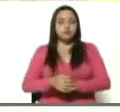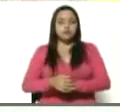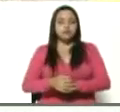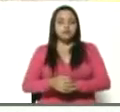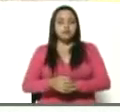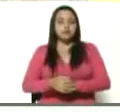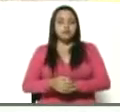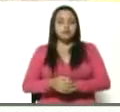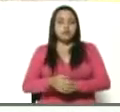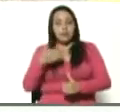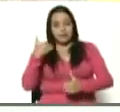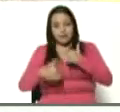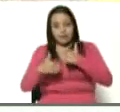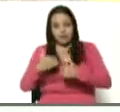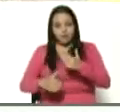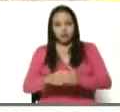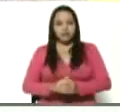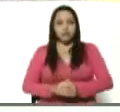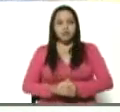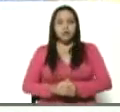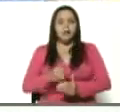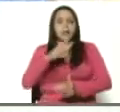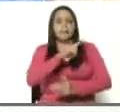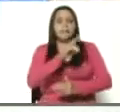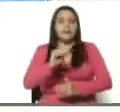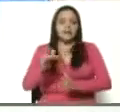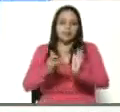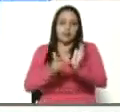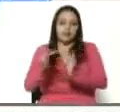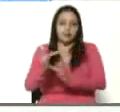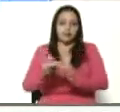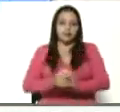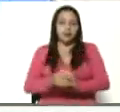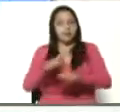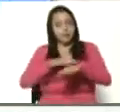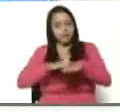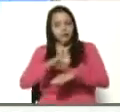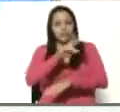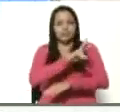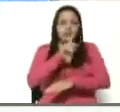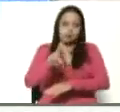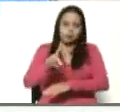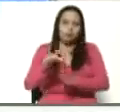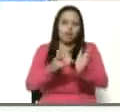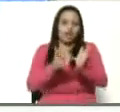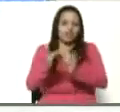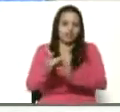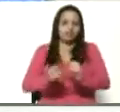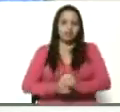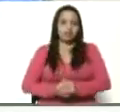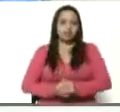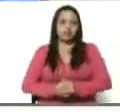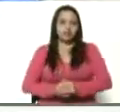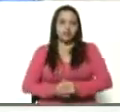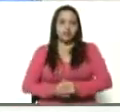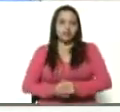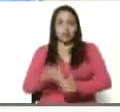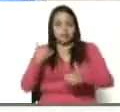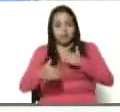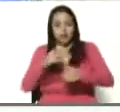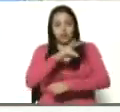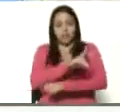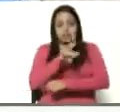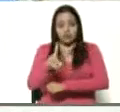miércoles 20 de abril. 21 de abril. Miércoles 21 de abril ya.